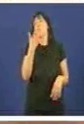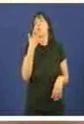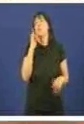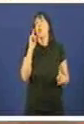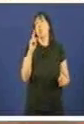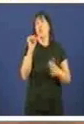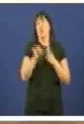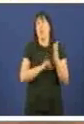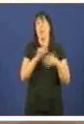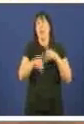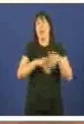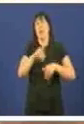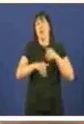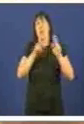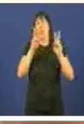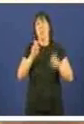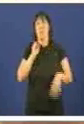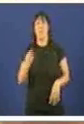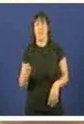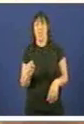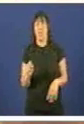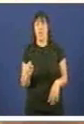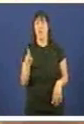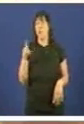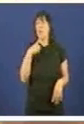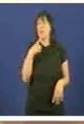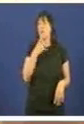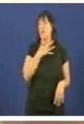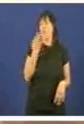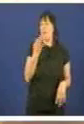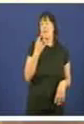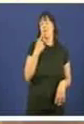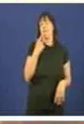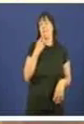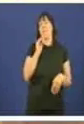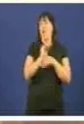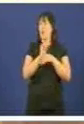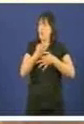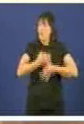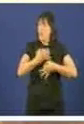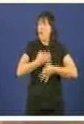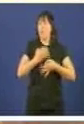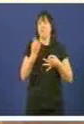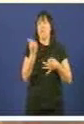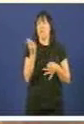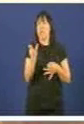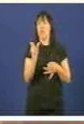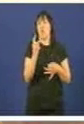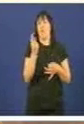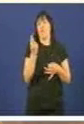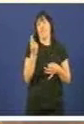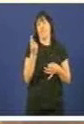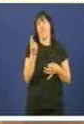do seu programa electoral en materia de dependencia. Garantir o crédito necesario dimos ustedes no seu programa electoral para que ningún